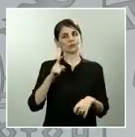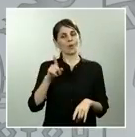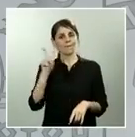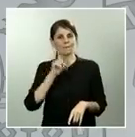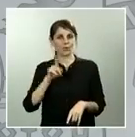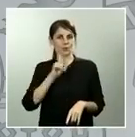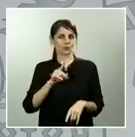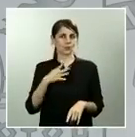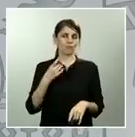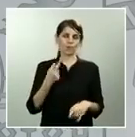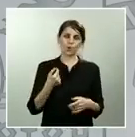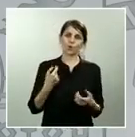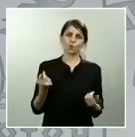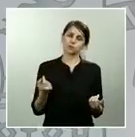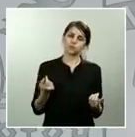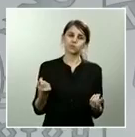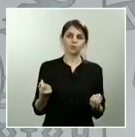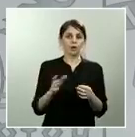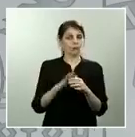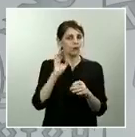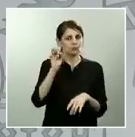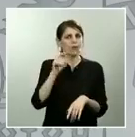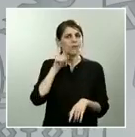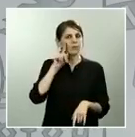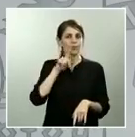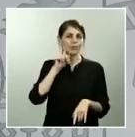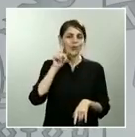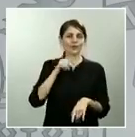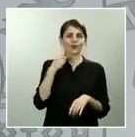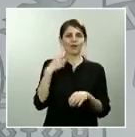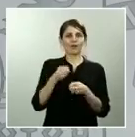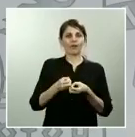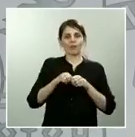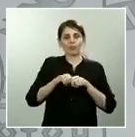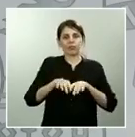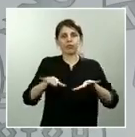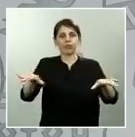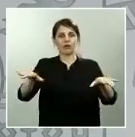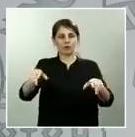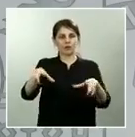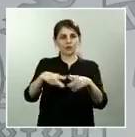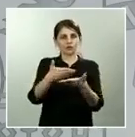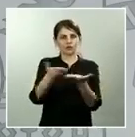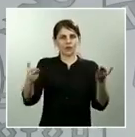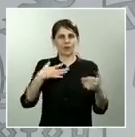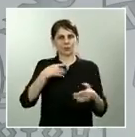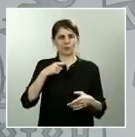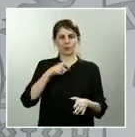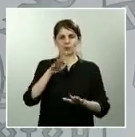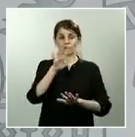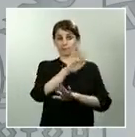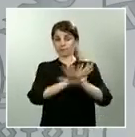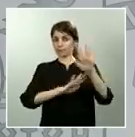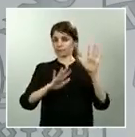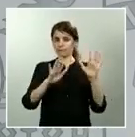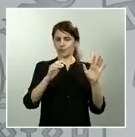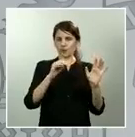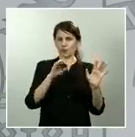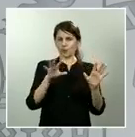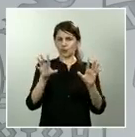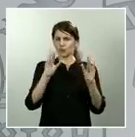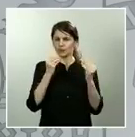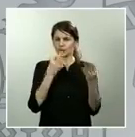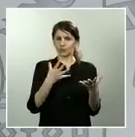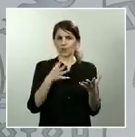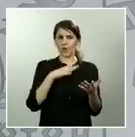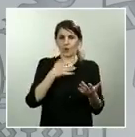conjunto de la población o que de alguna forma puede confundir el comportamiento que tienen que seguir los ciudadanos para que cada uno sepa en